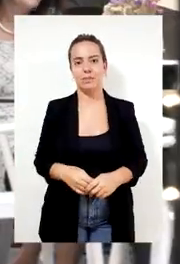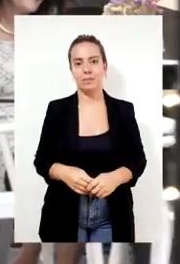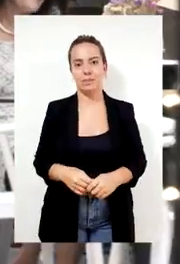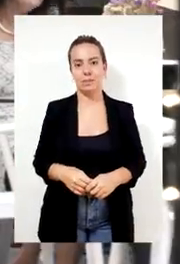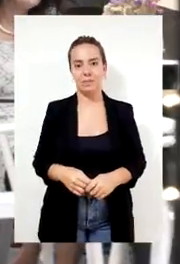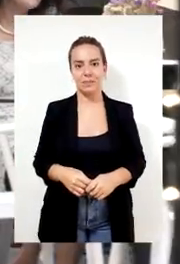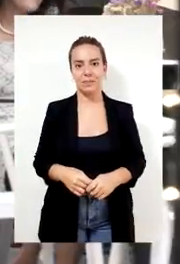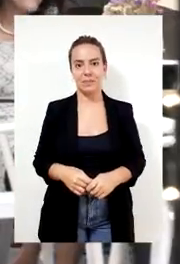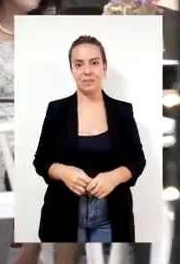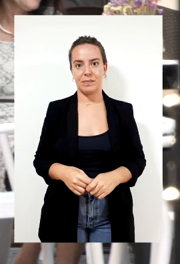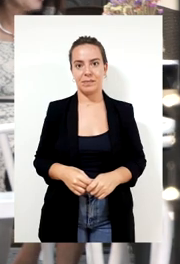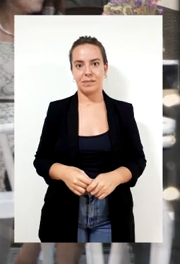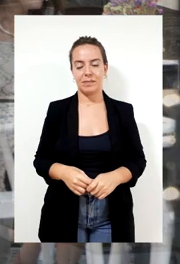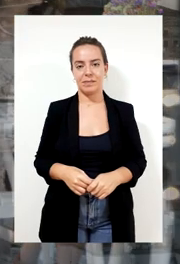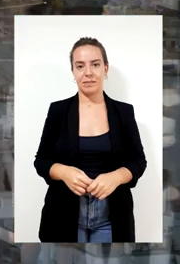sector servicios.